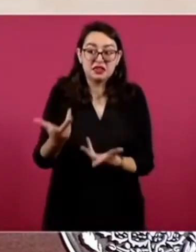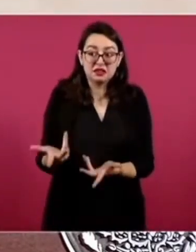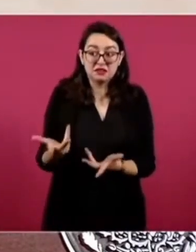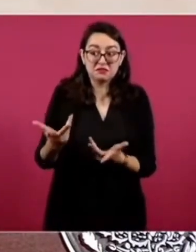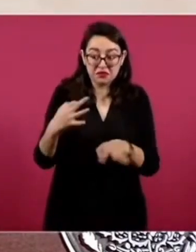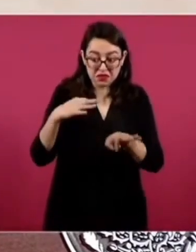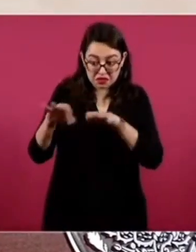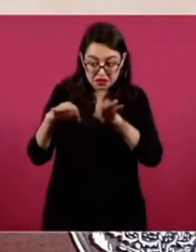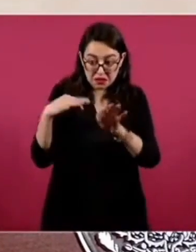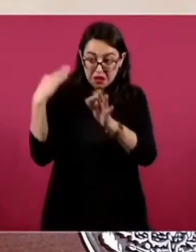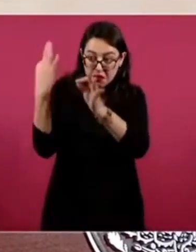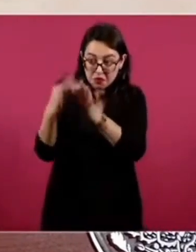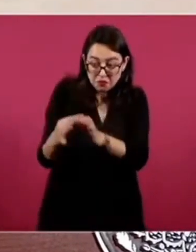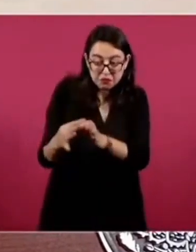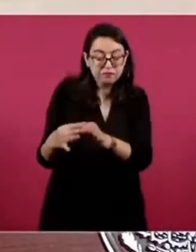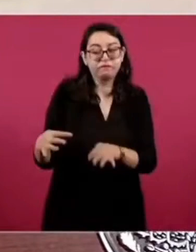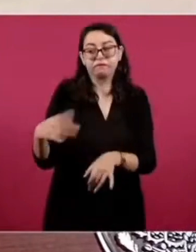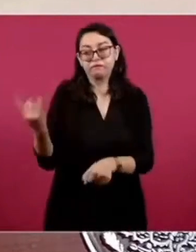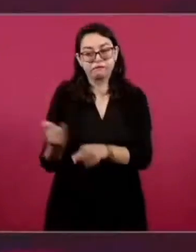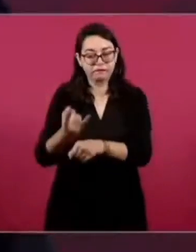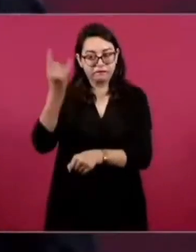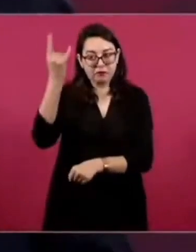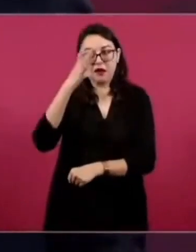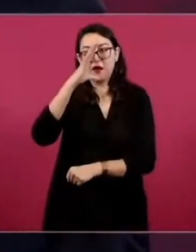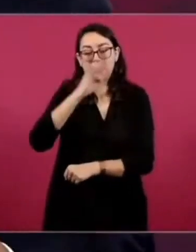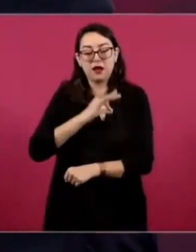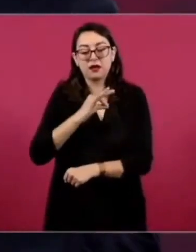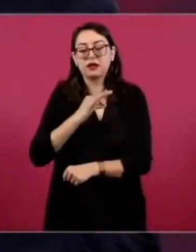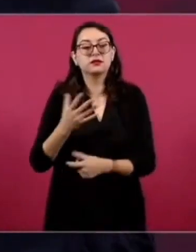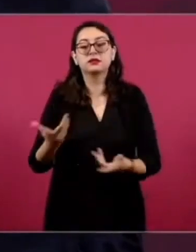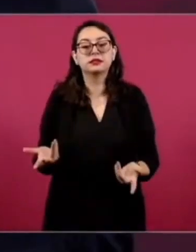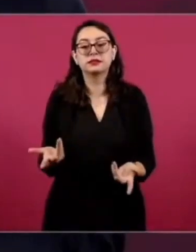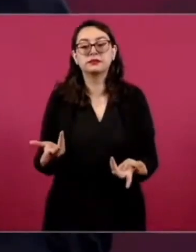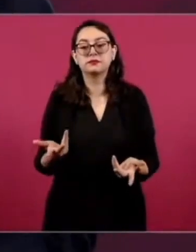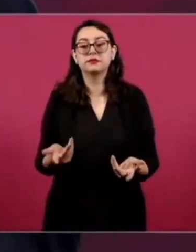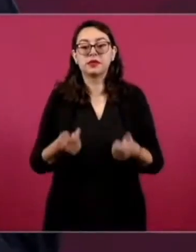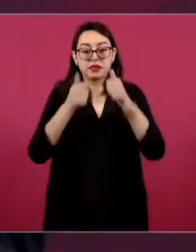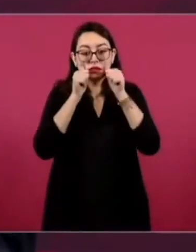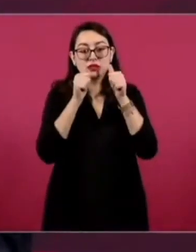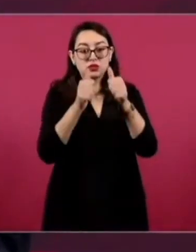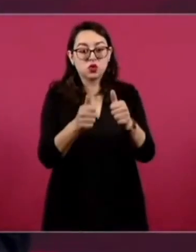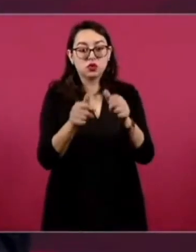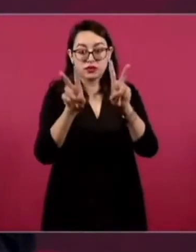importancia suficiente,